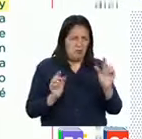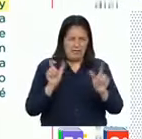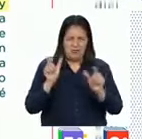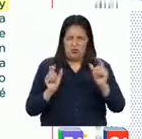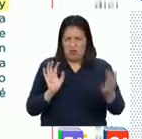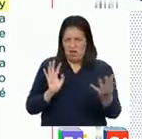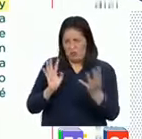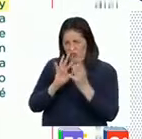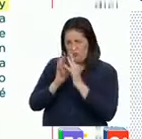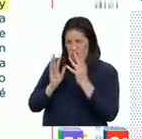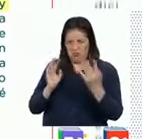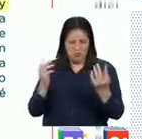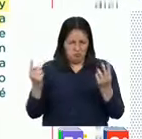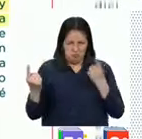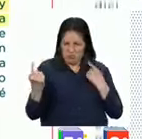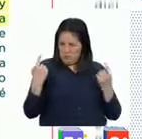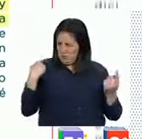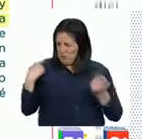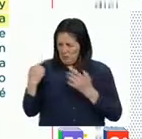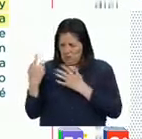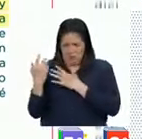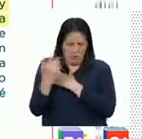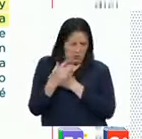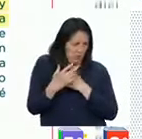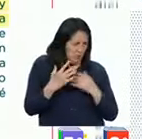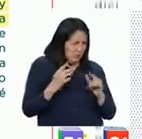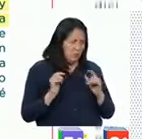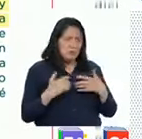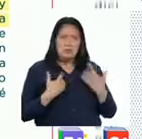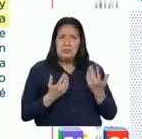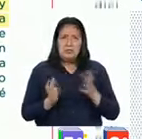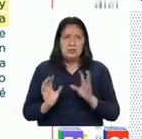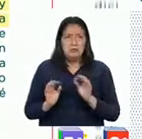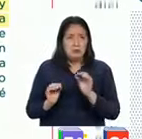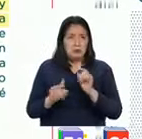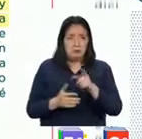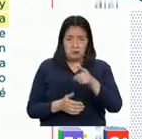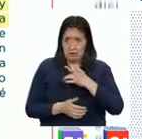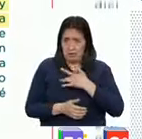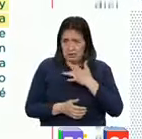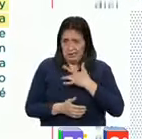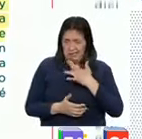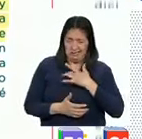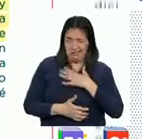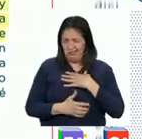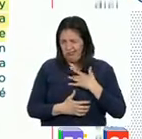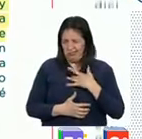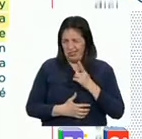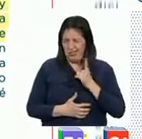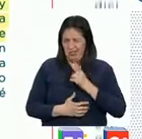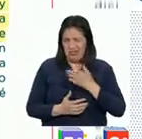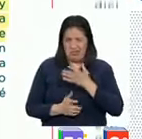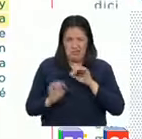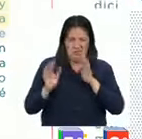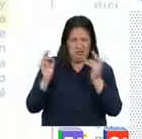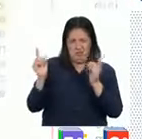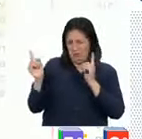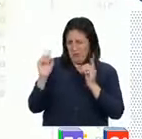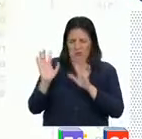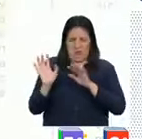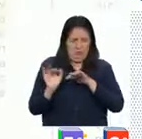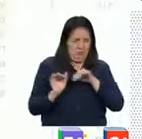caminaba muy cerca de ti sin dejarte espacio para moverte? ¿Te sentiste incómodo y quisiste alejarte?